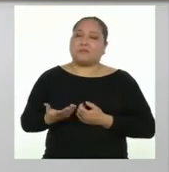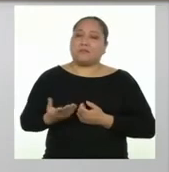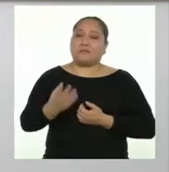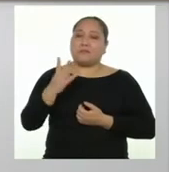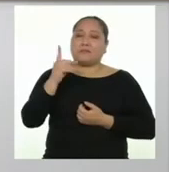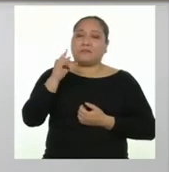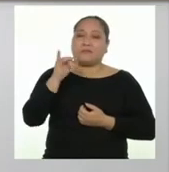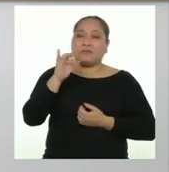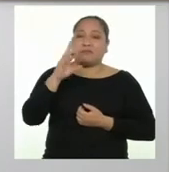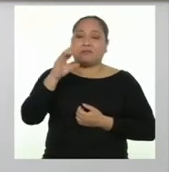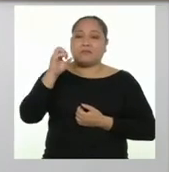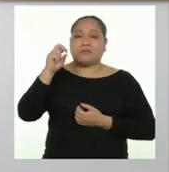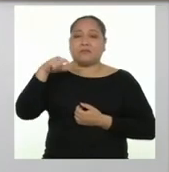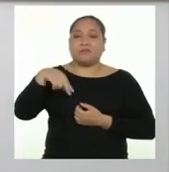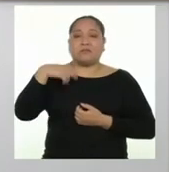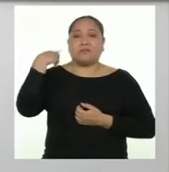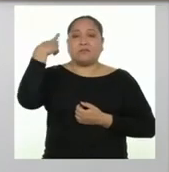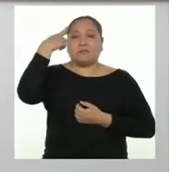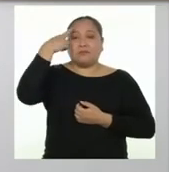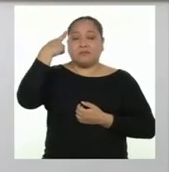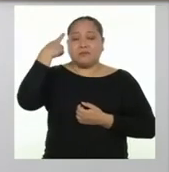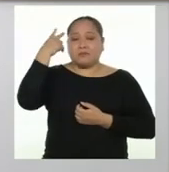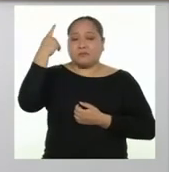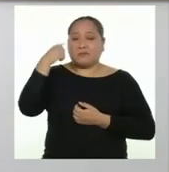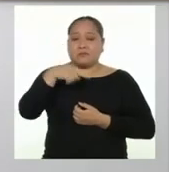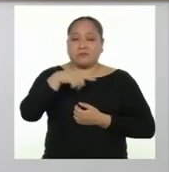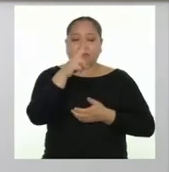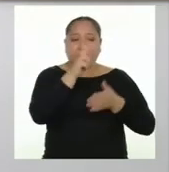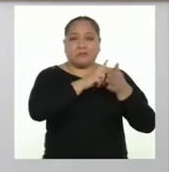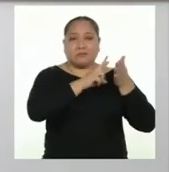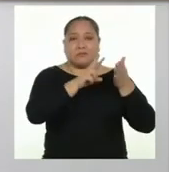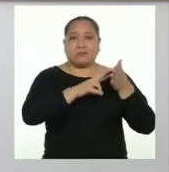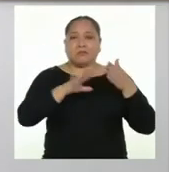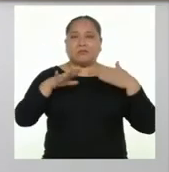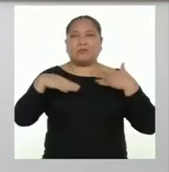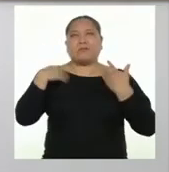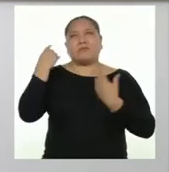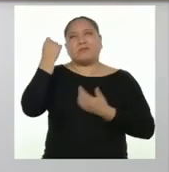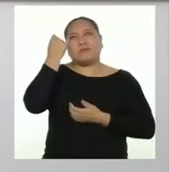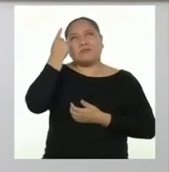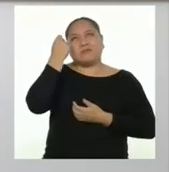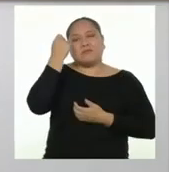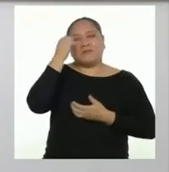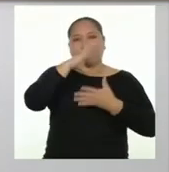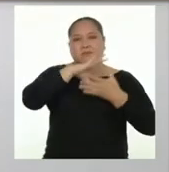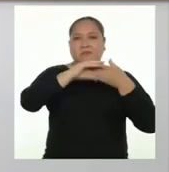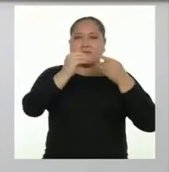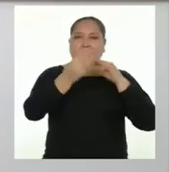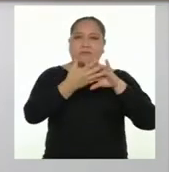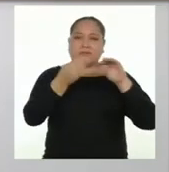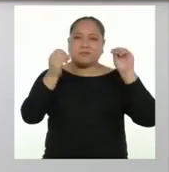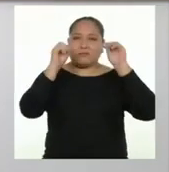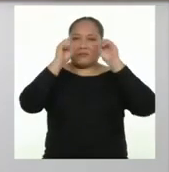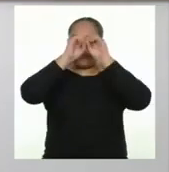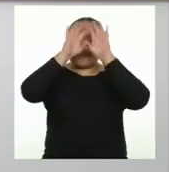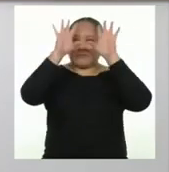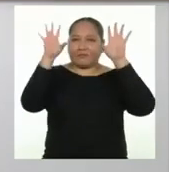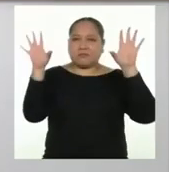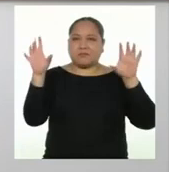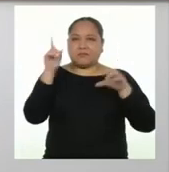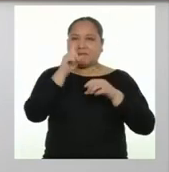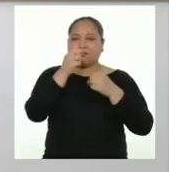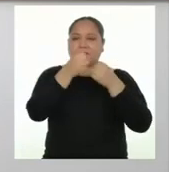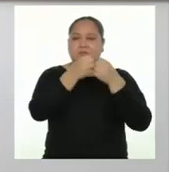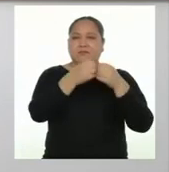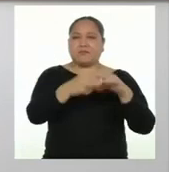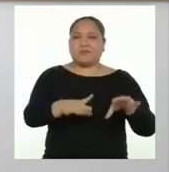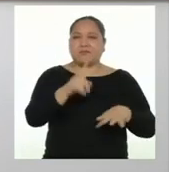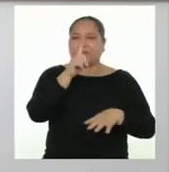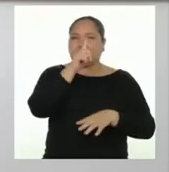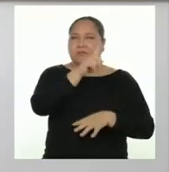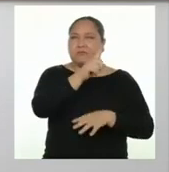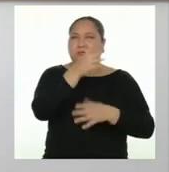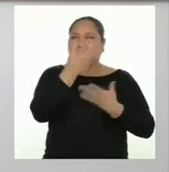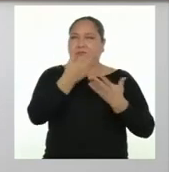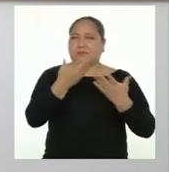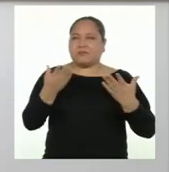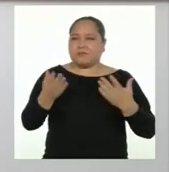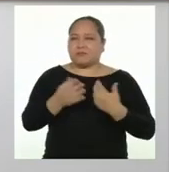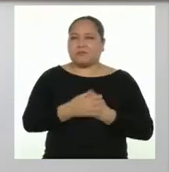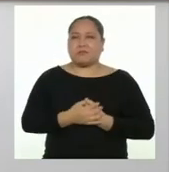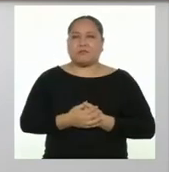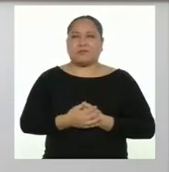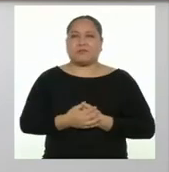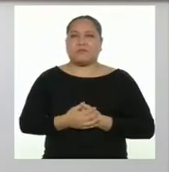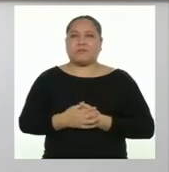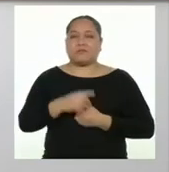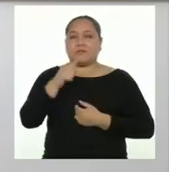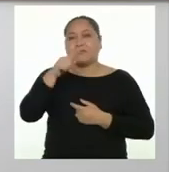Bueno, Dairon, reflexionamos sobre lo que leemos para poder comprender la historia con total claridad, sin perdernos de un solo detalle.